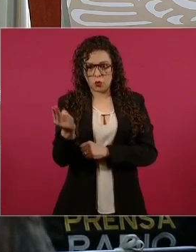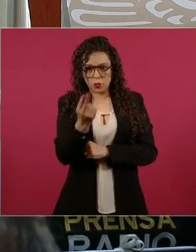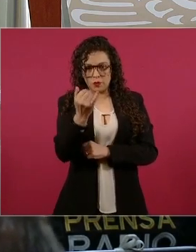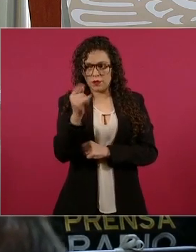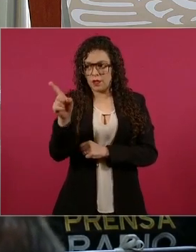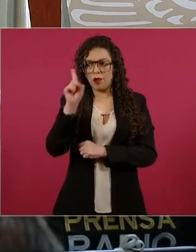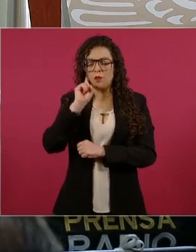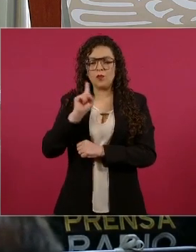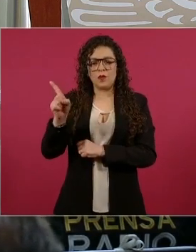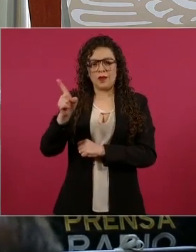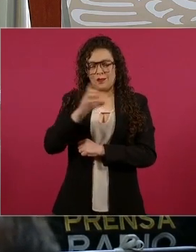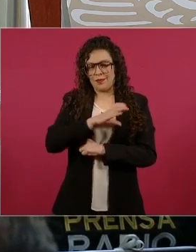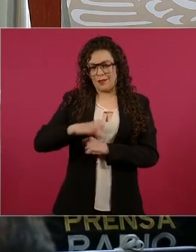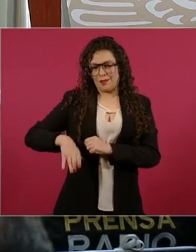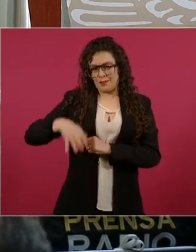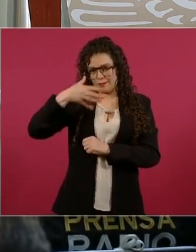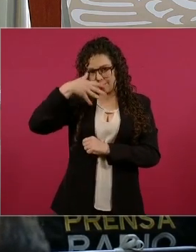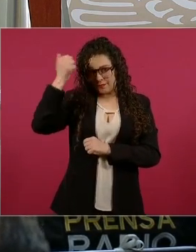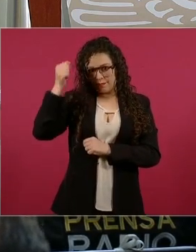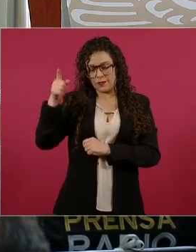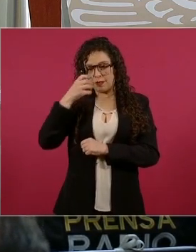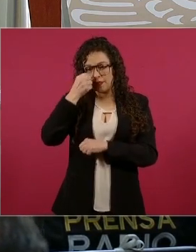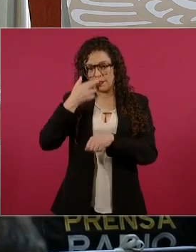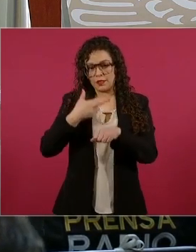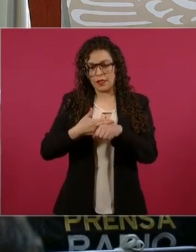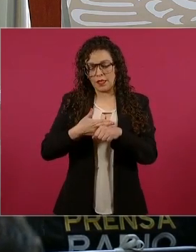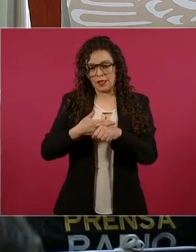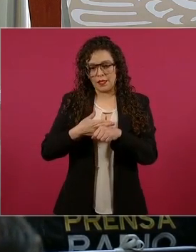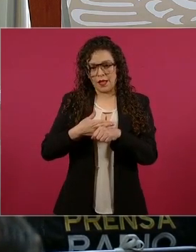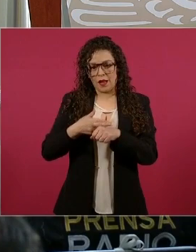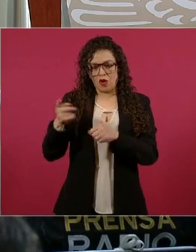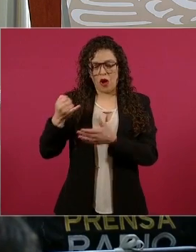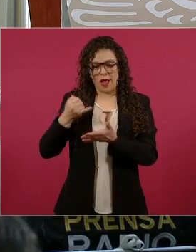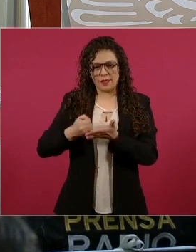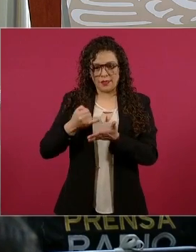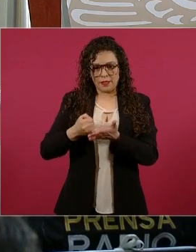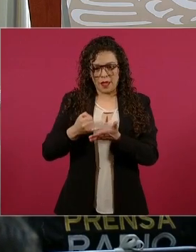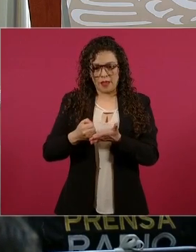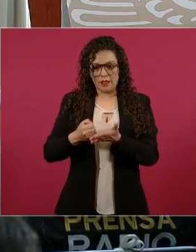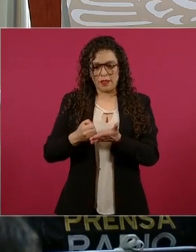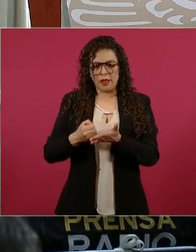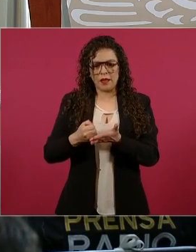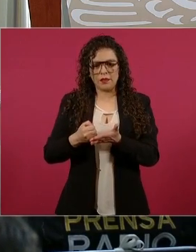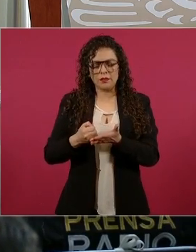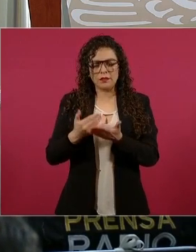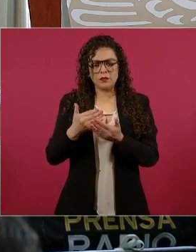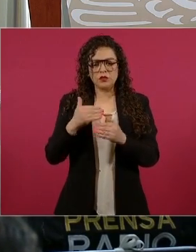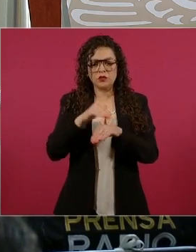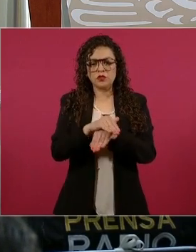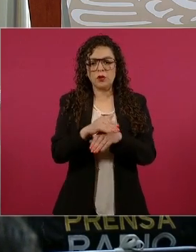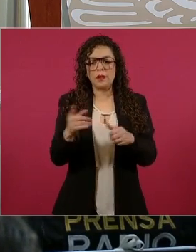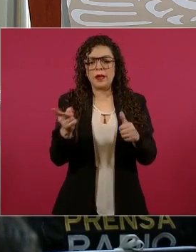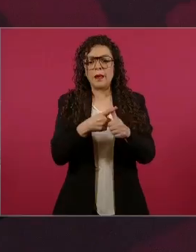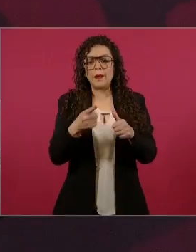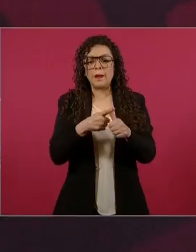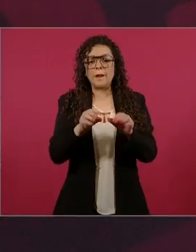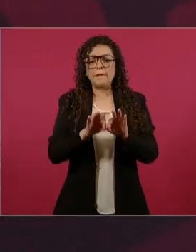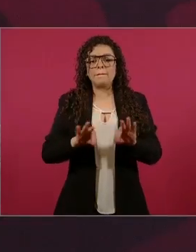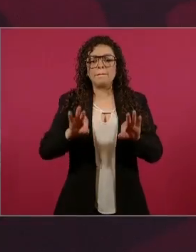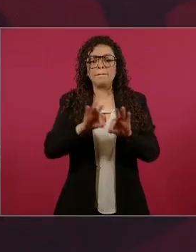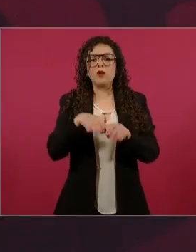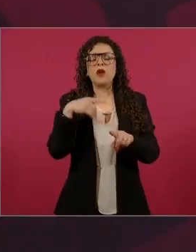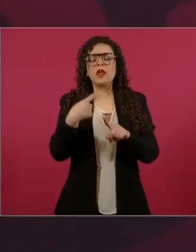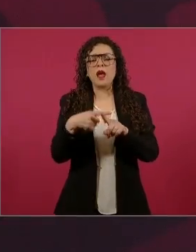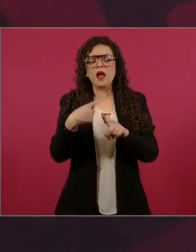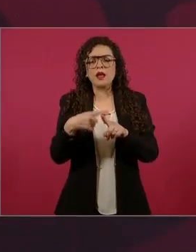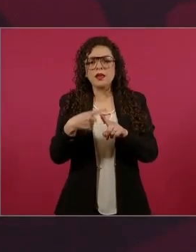y el secretario de Hacienda para tratar las prioridades presupuestarias en algún